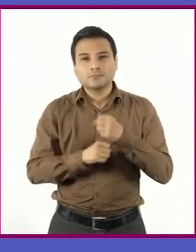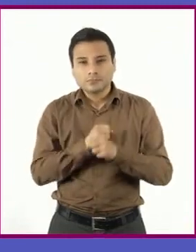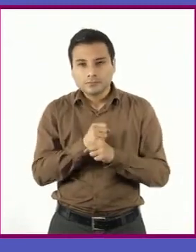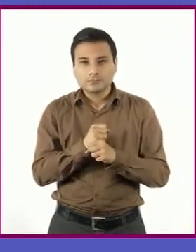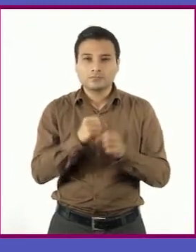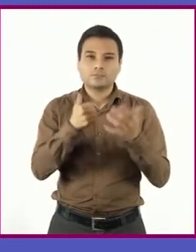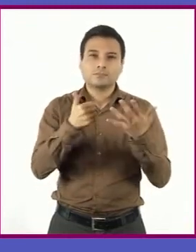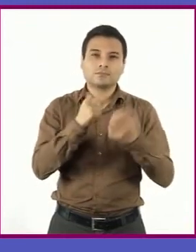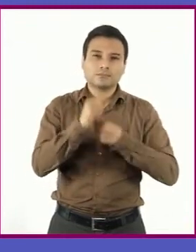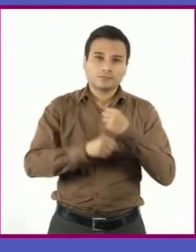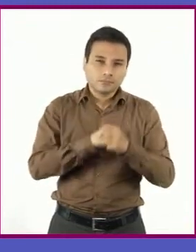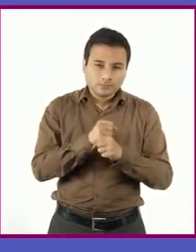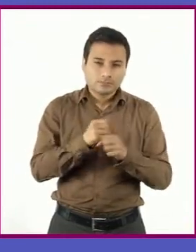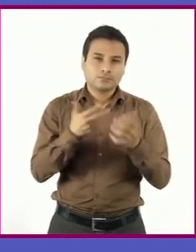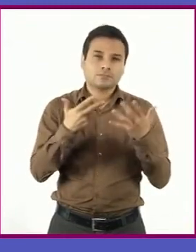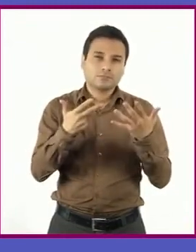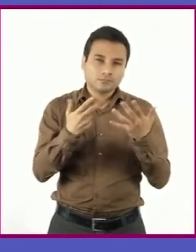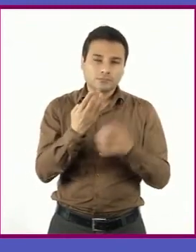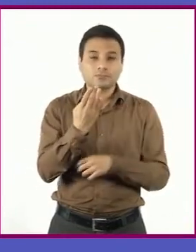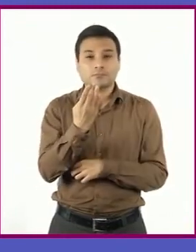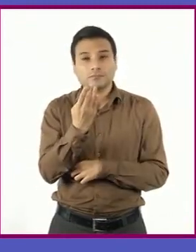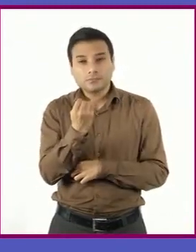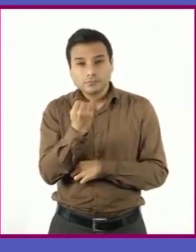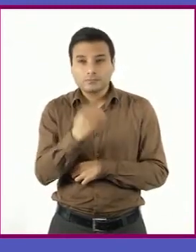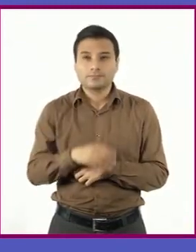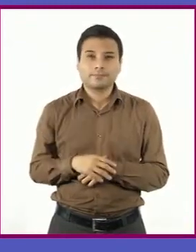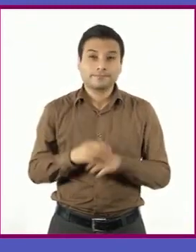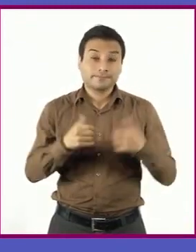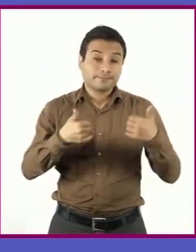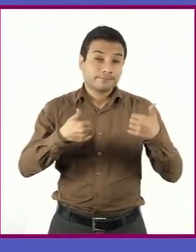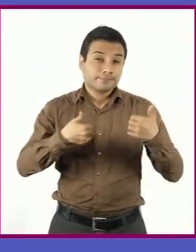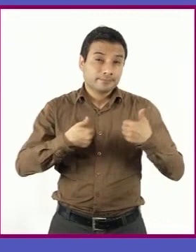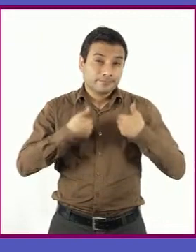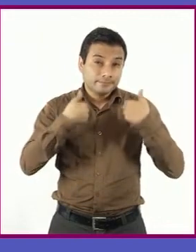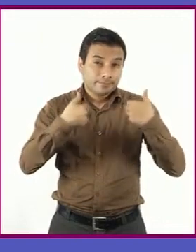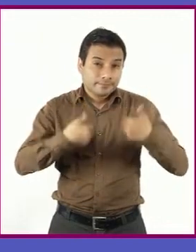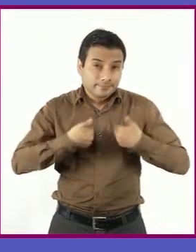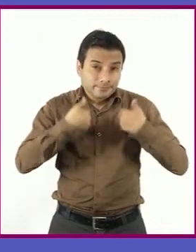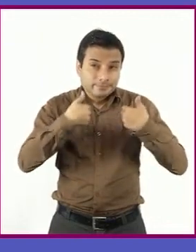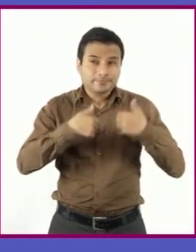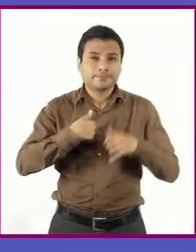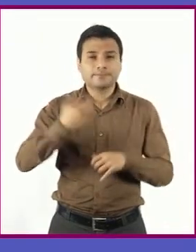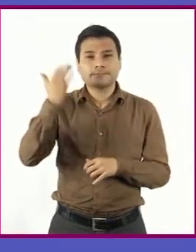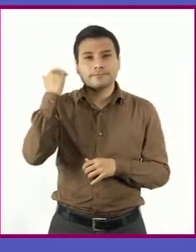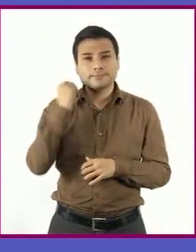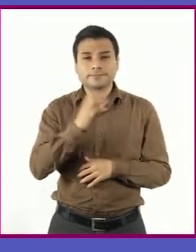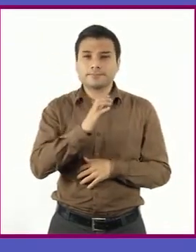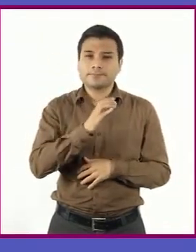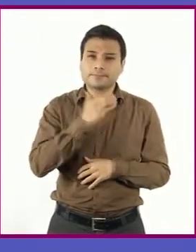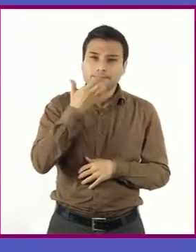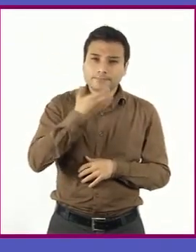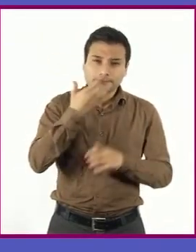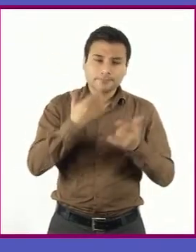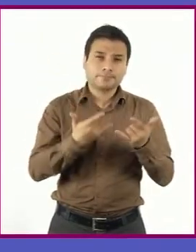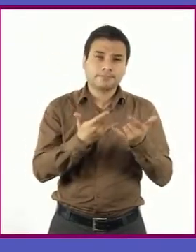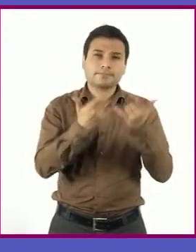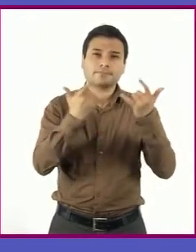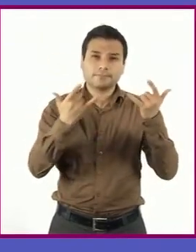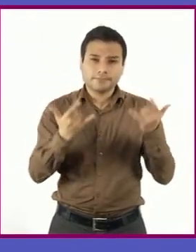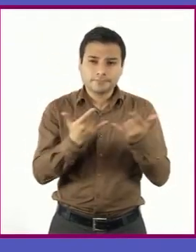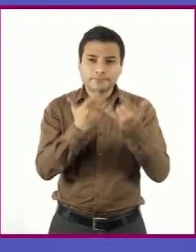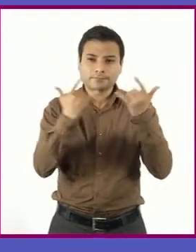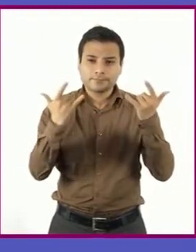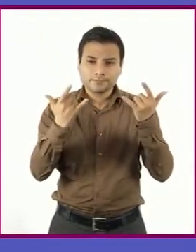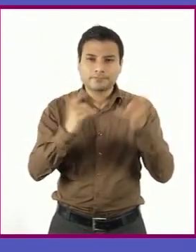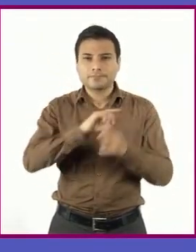años, nuestros ocho, nuestros nueve, nuestra entrada a la adolescencia, las aventuras de nuestra adolescencia que despierta y quizás hasta los 15,